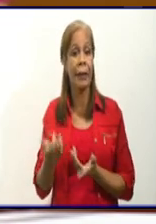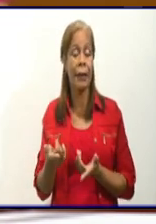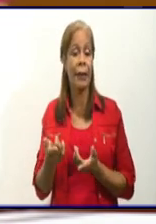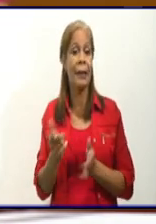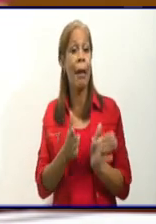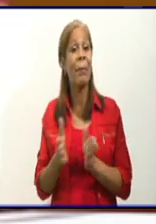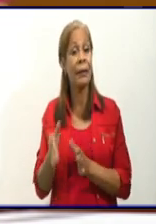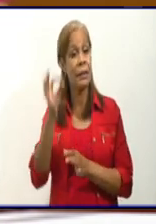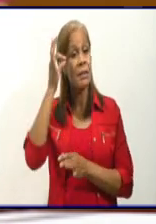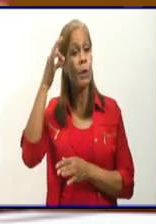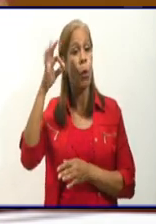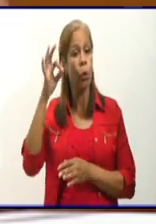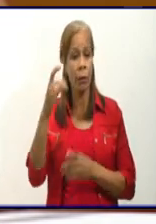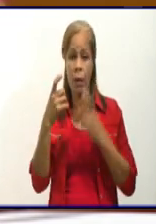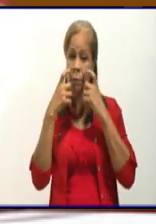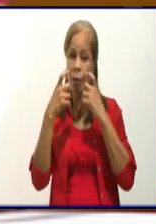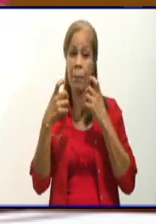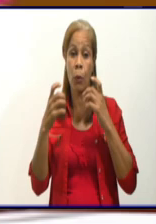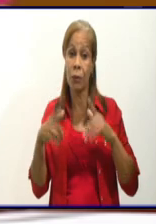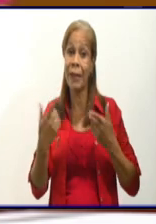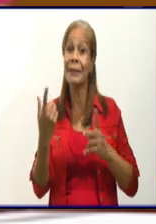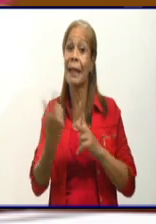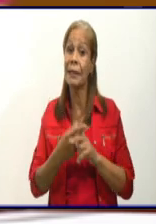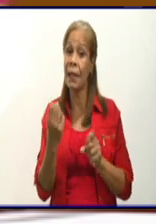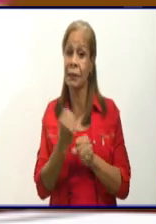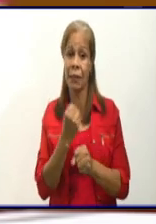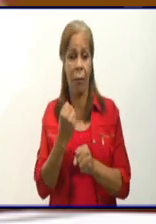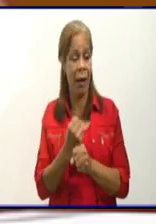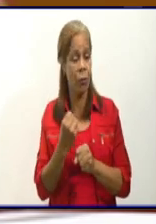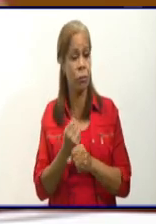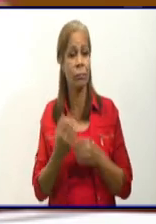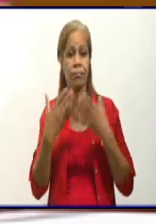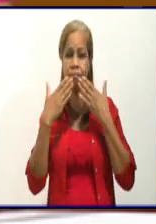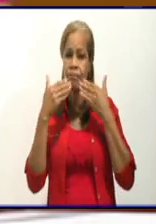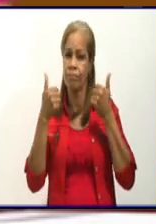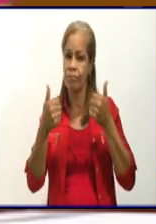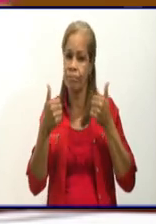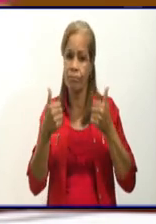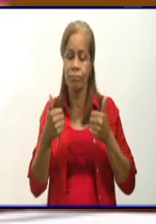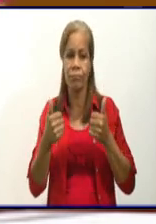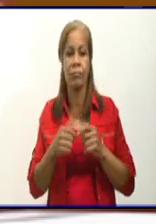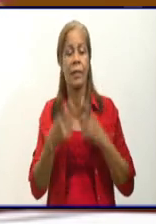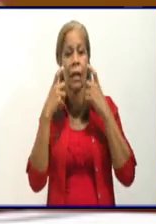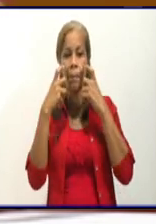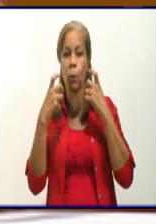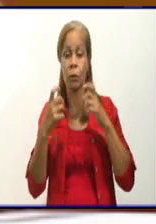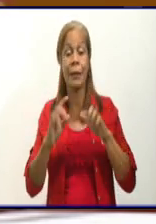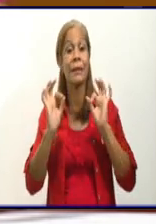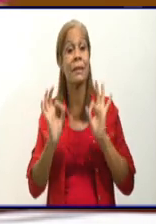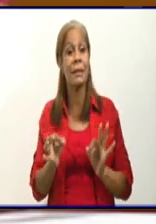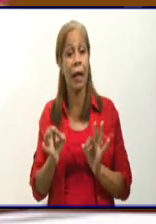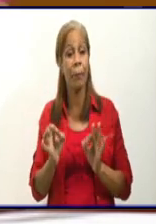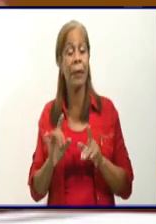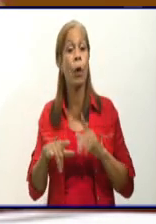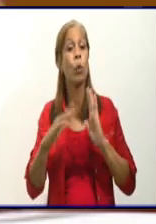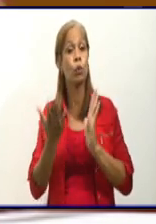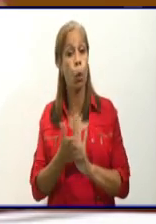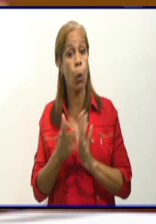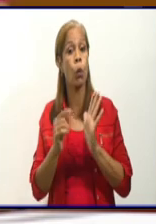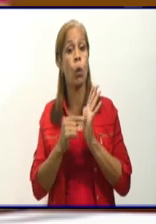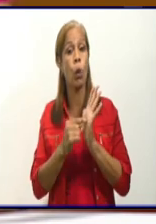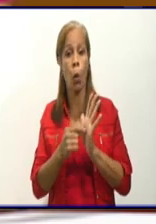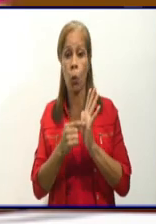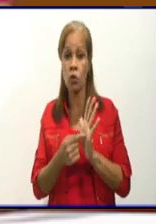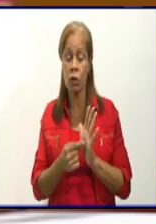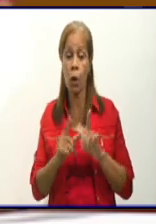importantísima para esto, y la labor que ellos realizan realmente es de vital importancia, siempre con sus sabios consejos, con